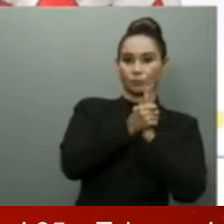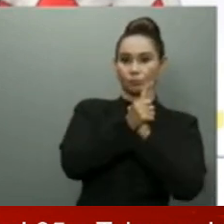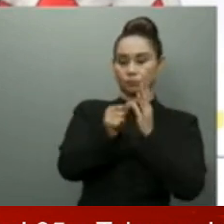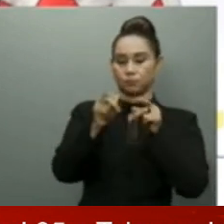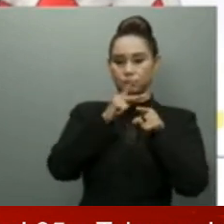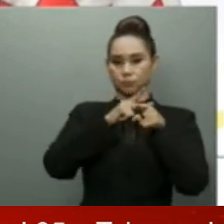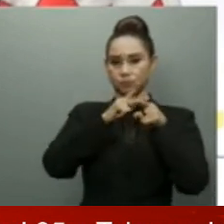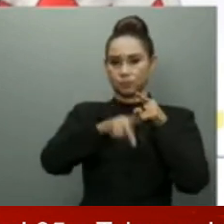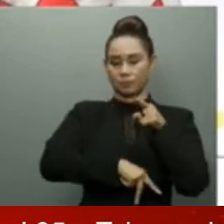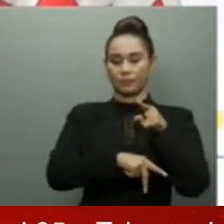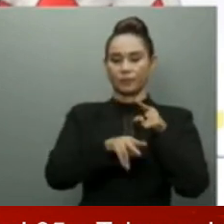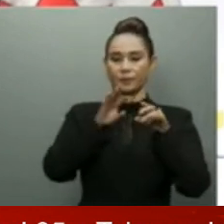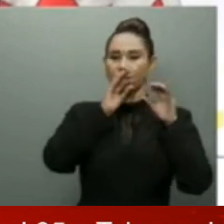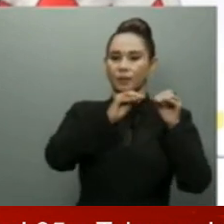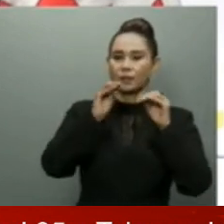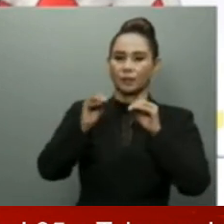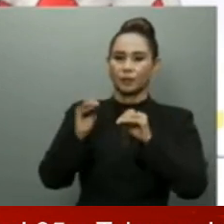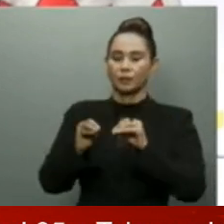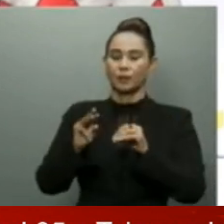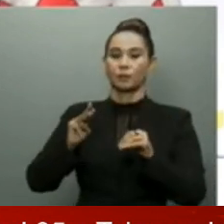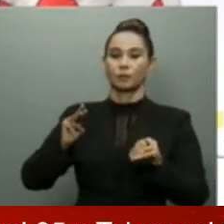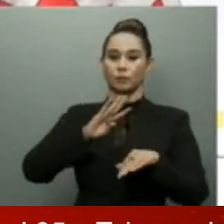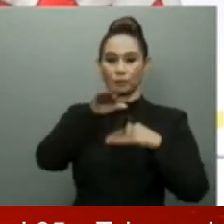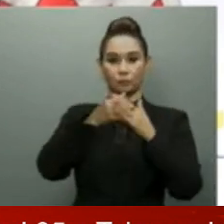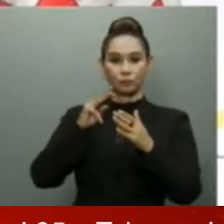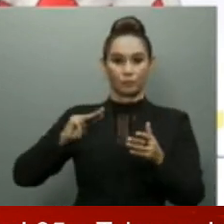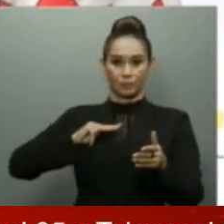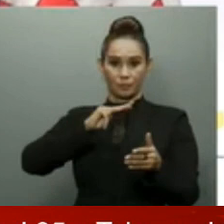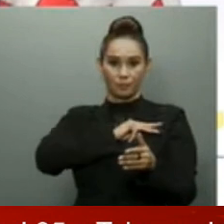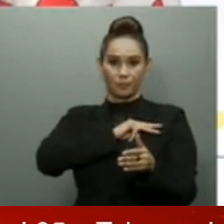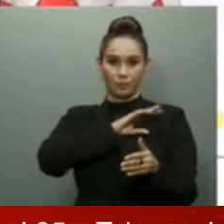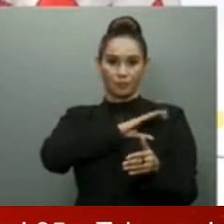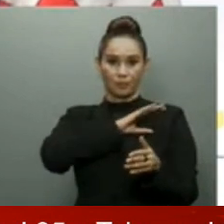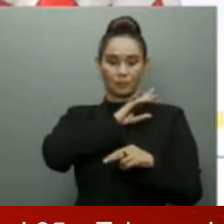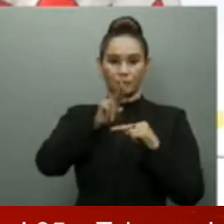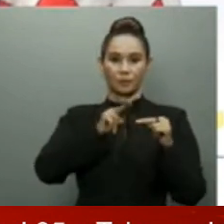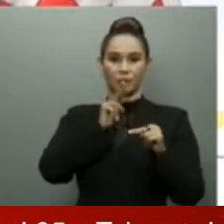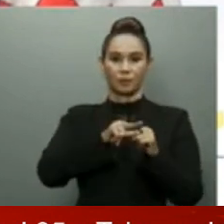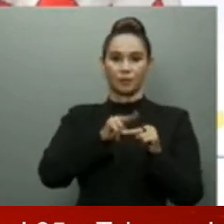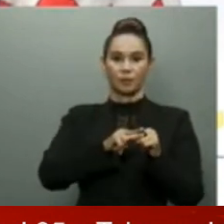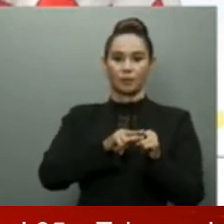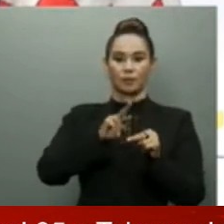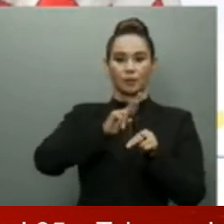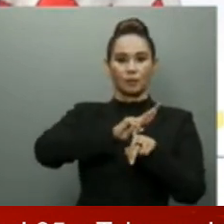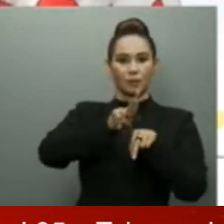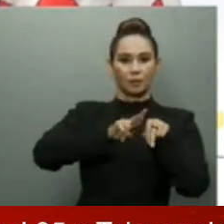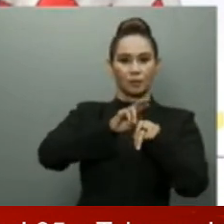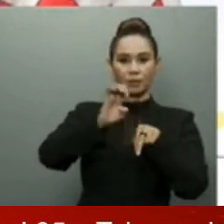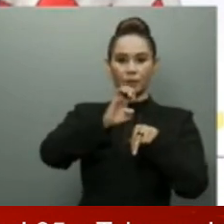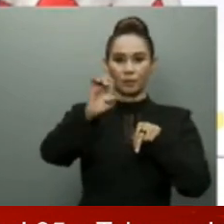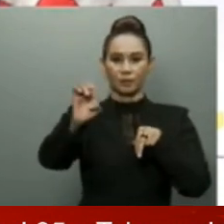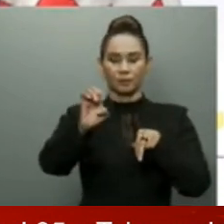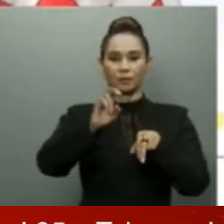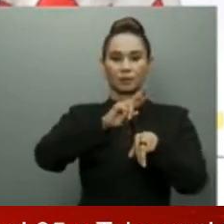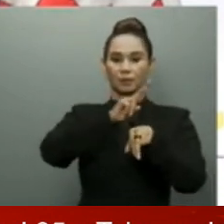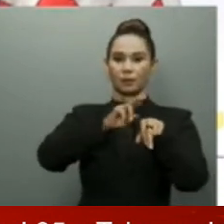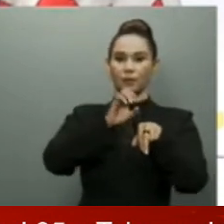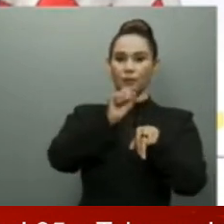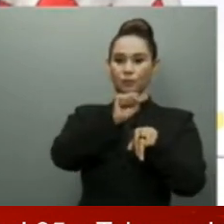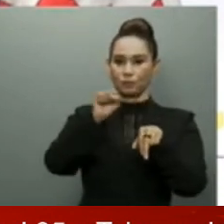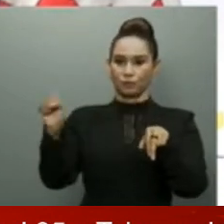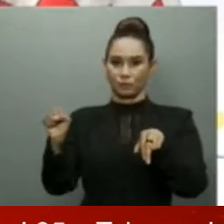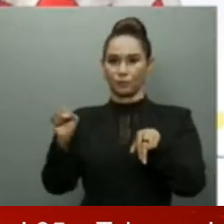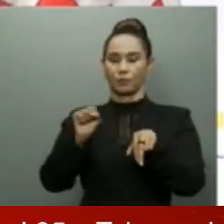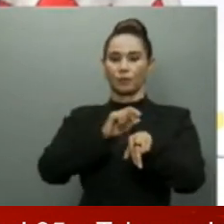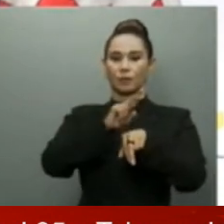de los miembros de la Policía Nacional en la región este del país, en la región sur y en la región norte del